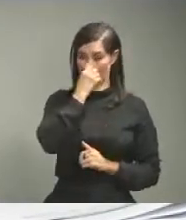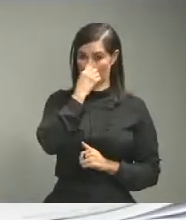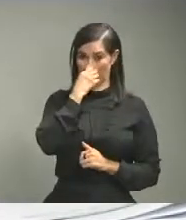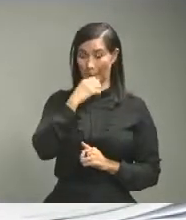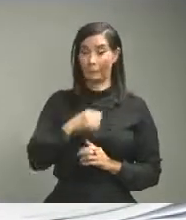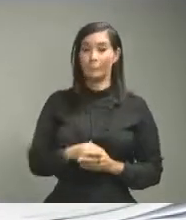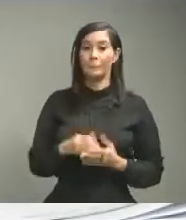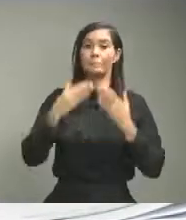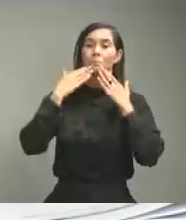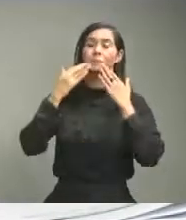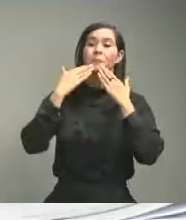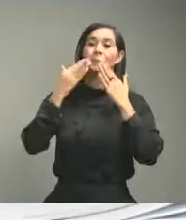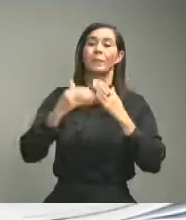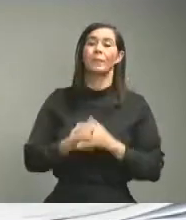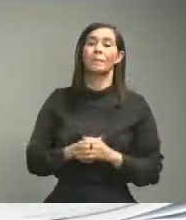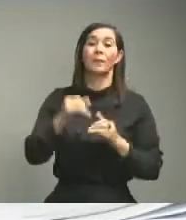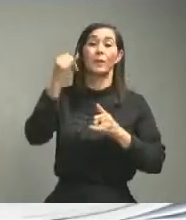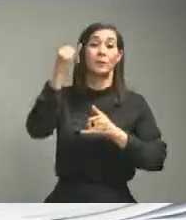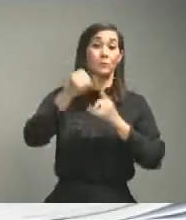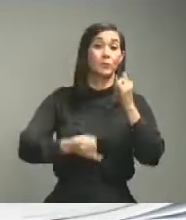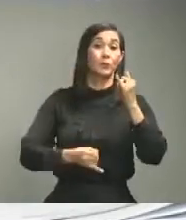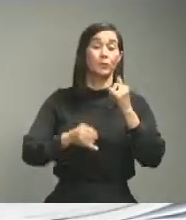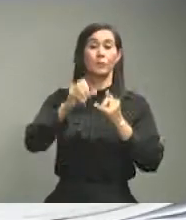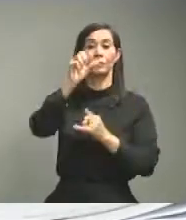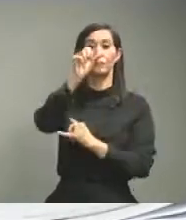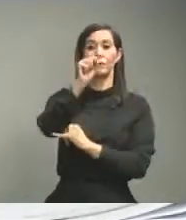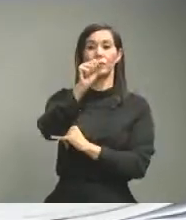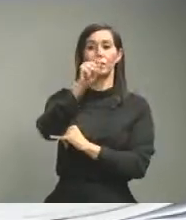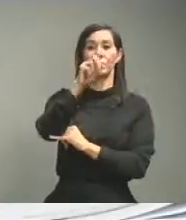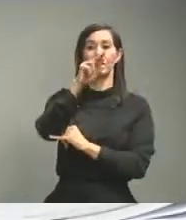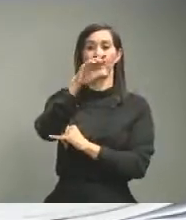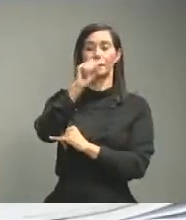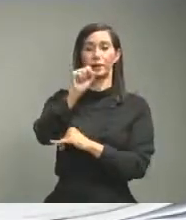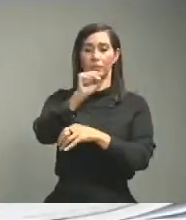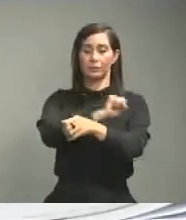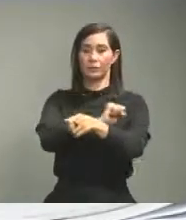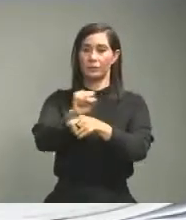gracias por último tenemos a Starling Carela de Samaná